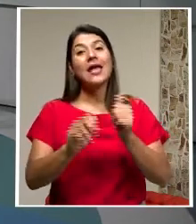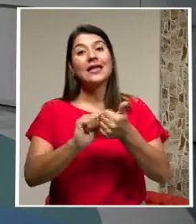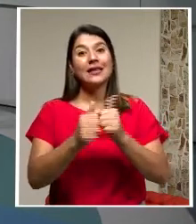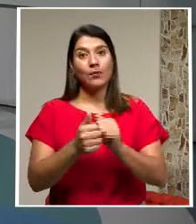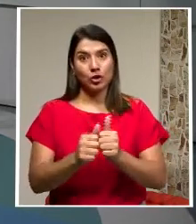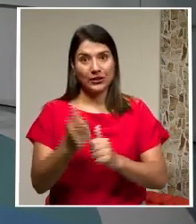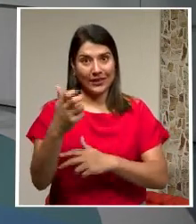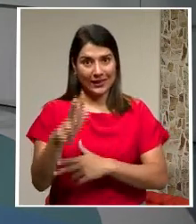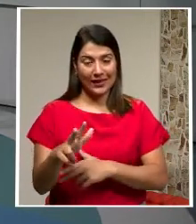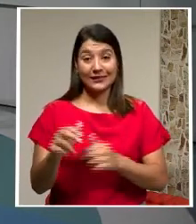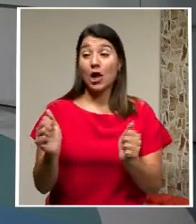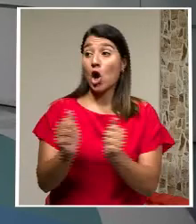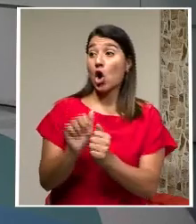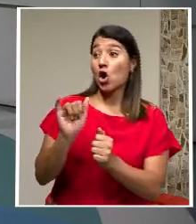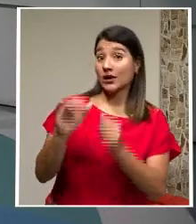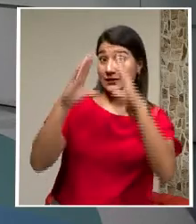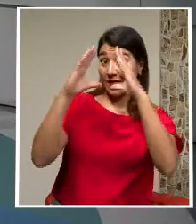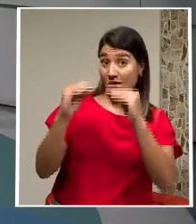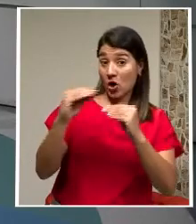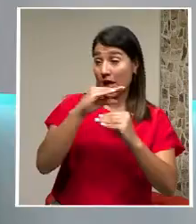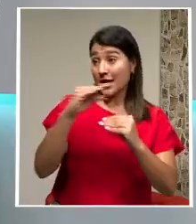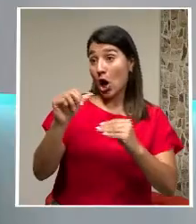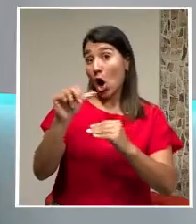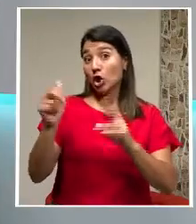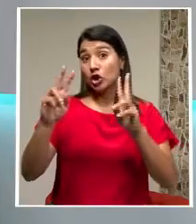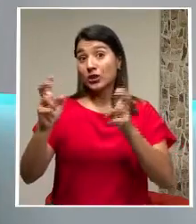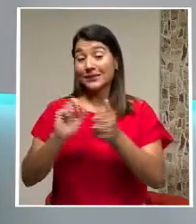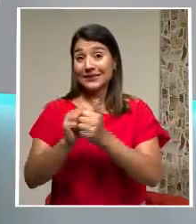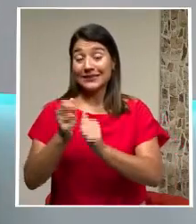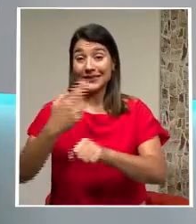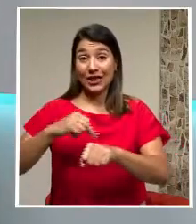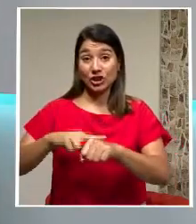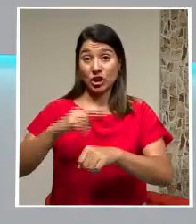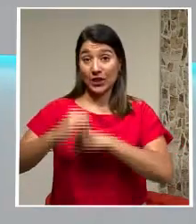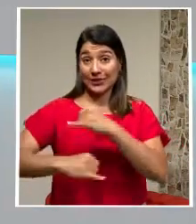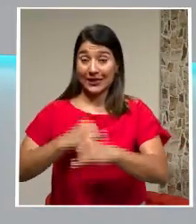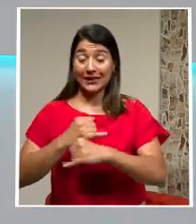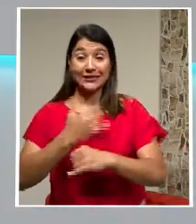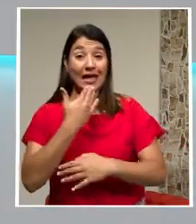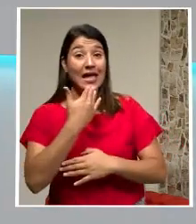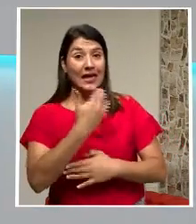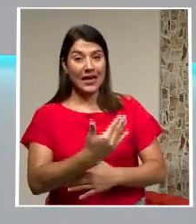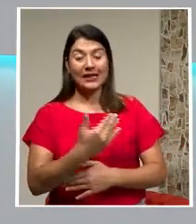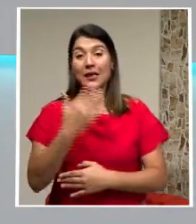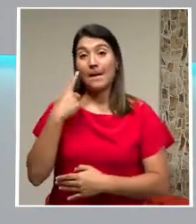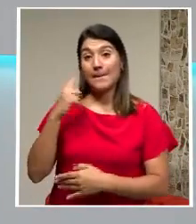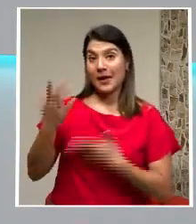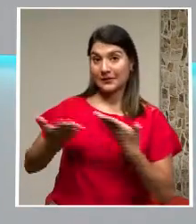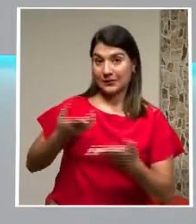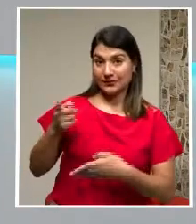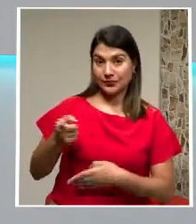Deportivas del 13 Con esa información Y todo El deporte nacional E internacional Muchas gracias Kenneth Meléndez